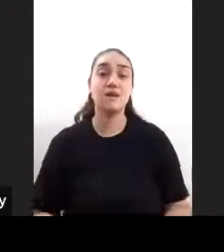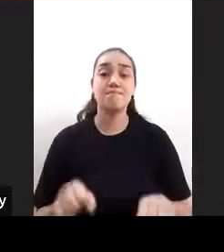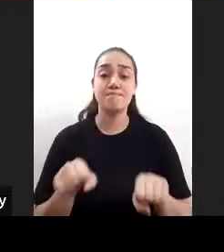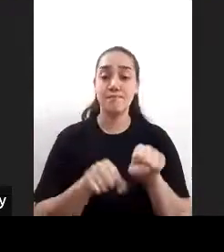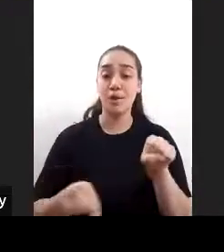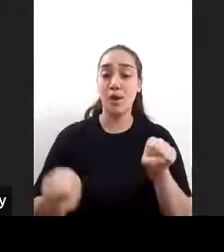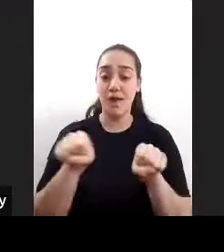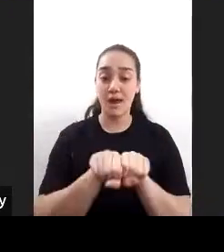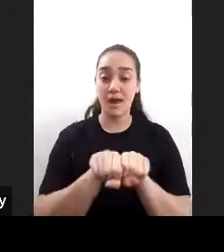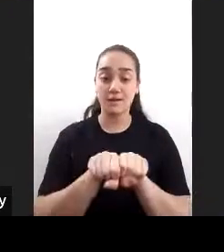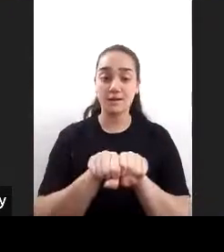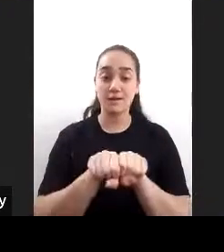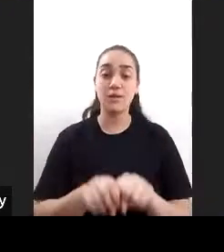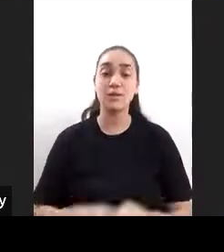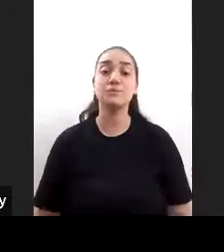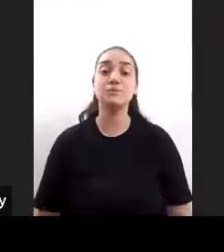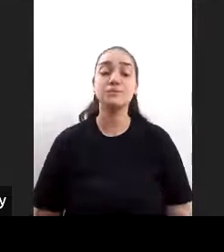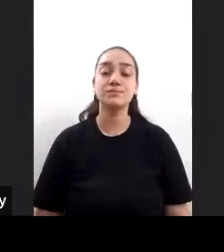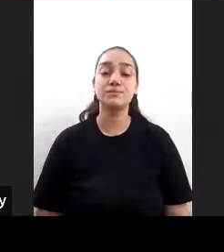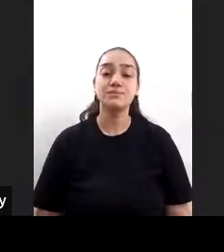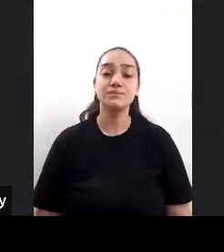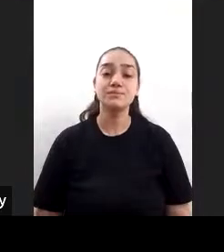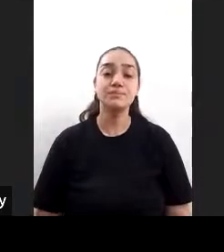WhatsApp